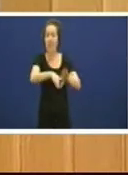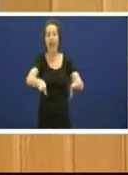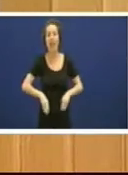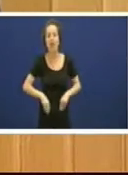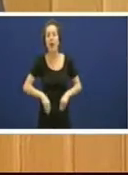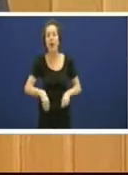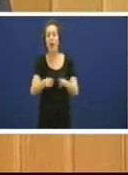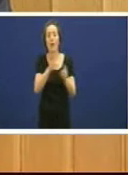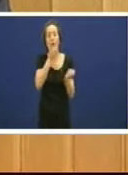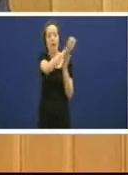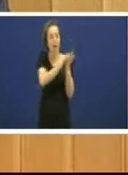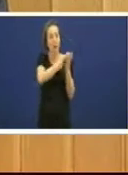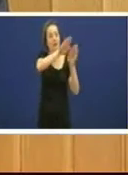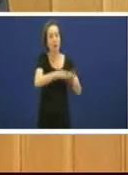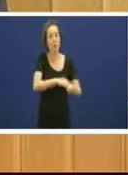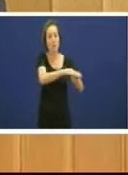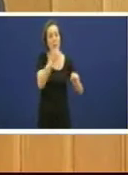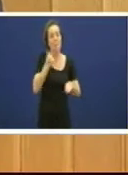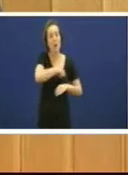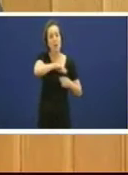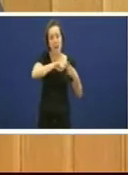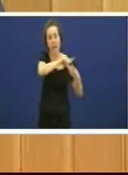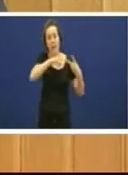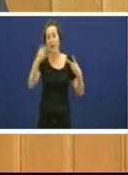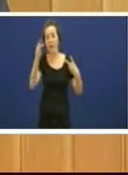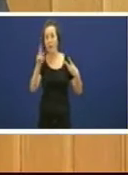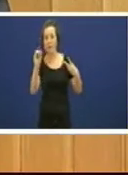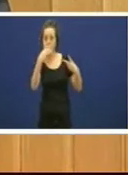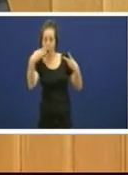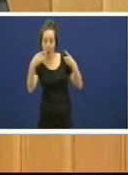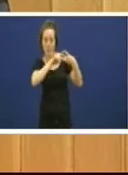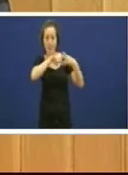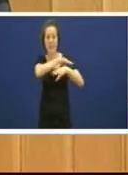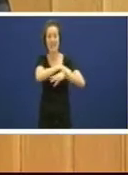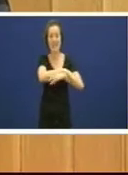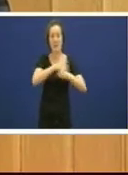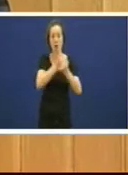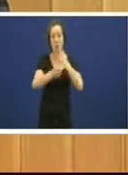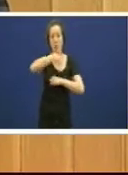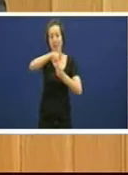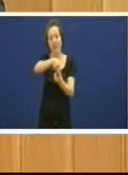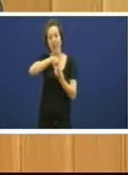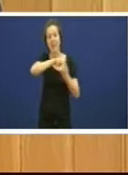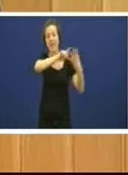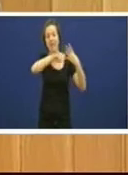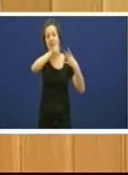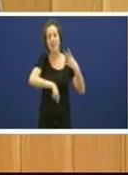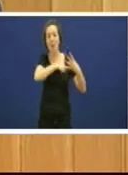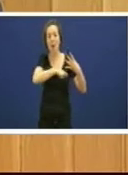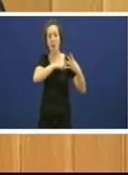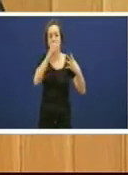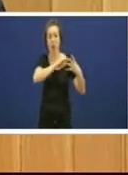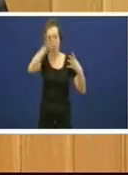favorablemente polo Banco de España polo propio FROG polo Ministerio de Economía e Facenda e tamén pola Comisión Europea